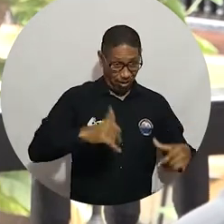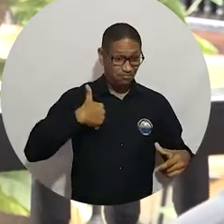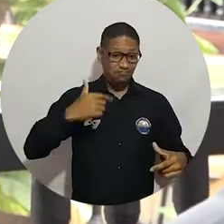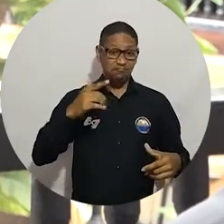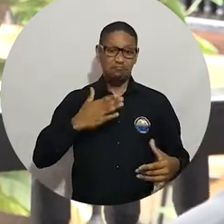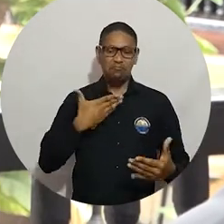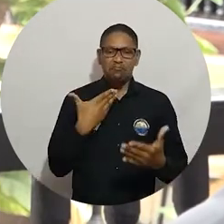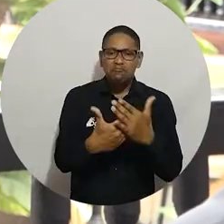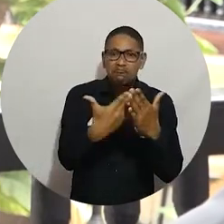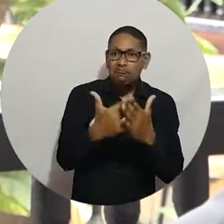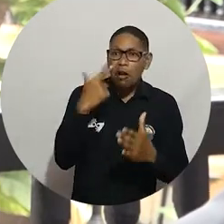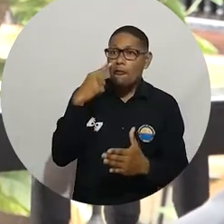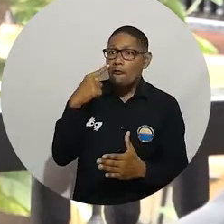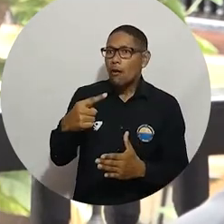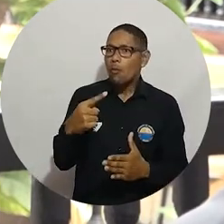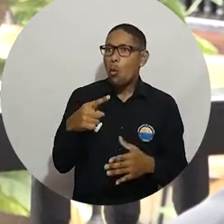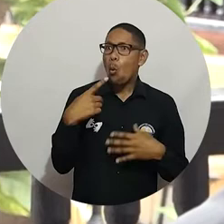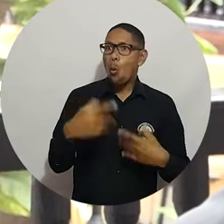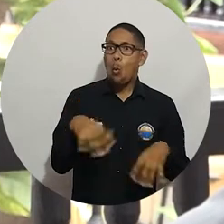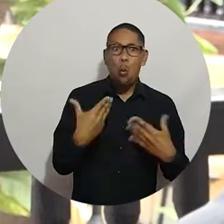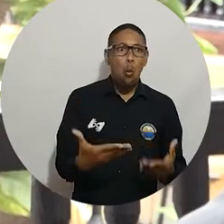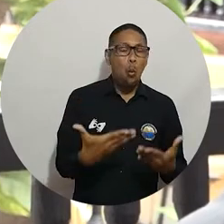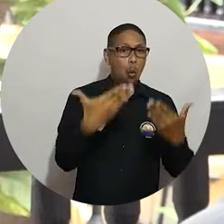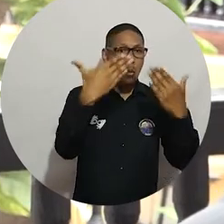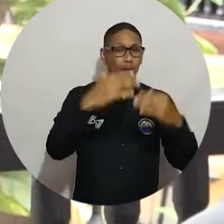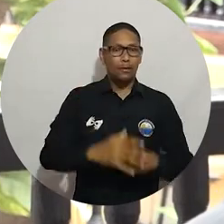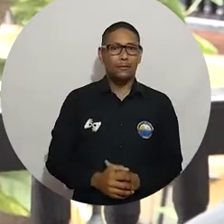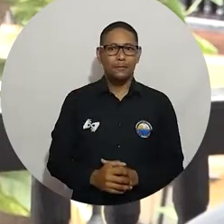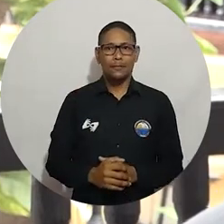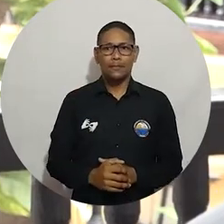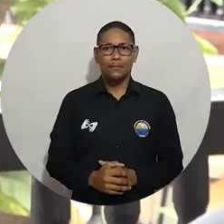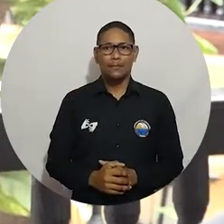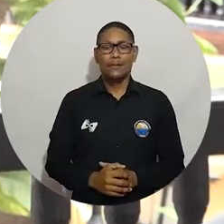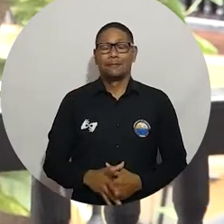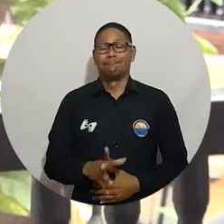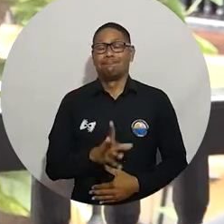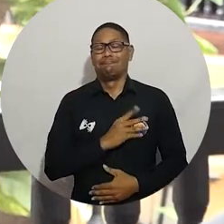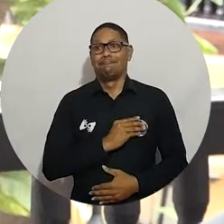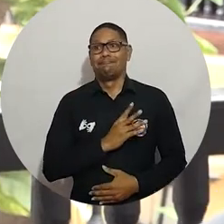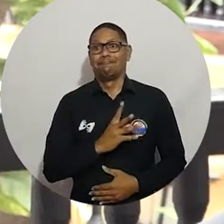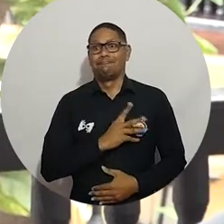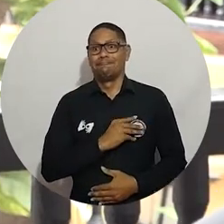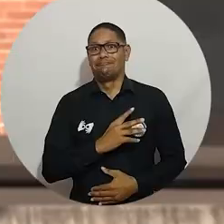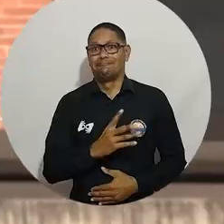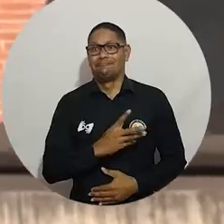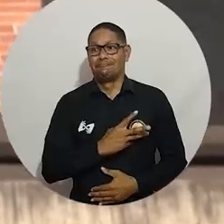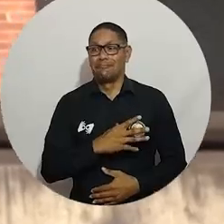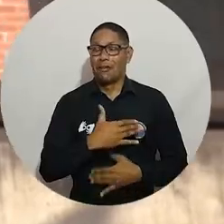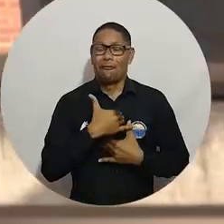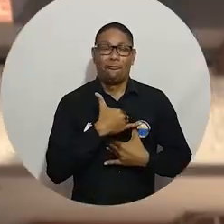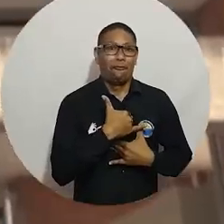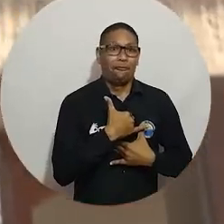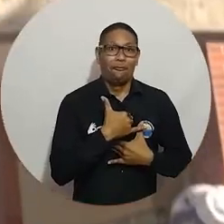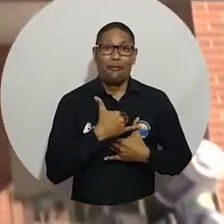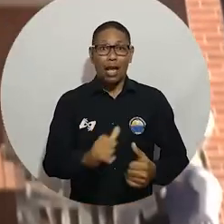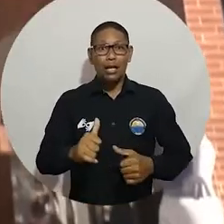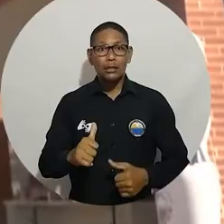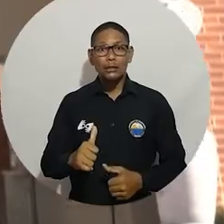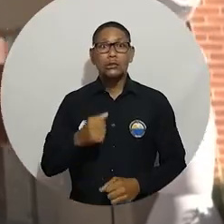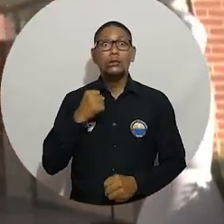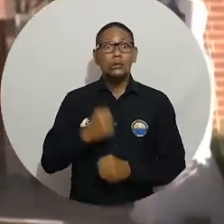y por eso queremos contarlo a vos en grito, que somos Orgullo Unimagdalena acreditados internacionalmente.